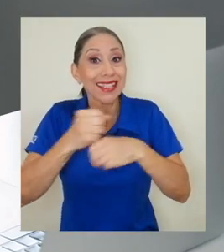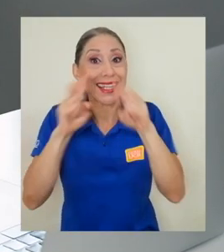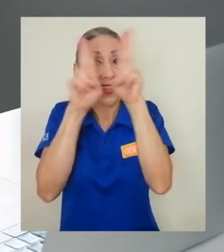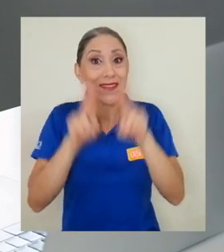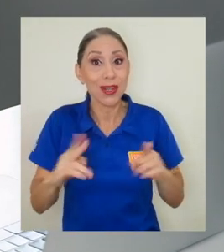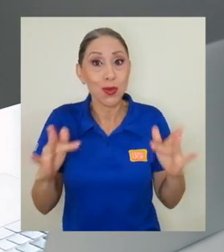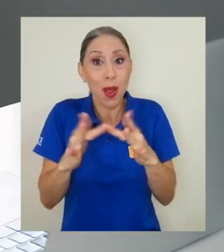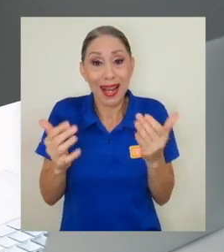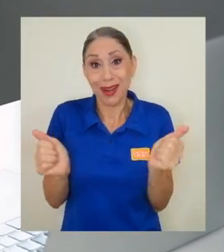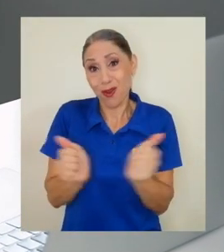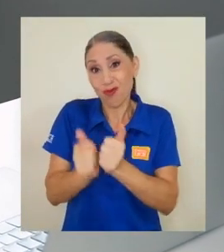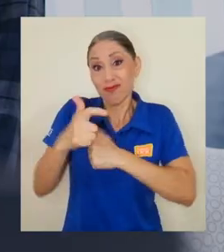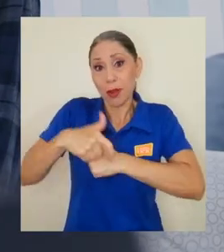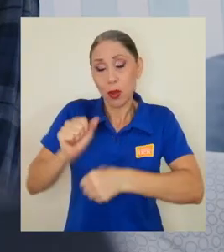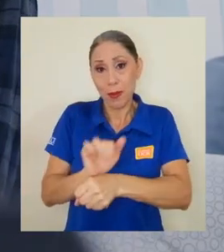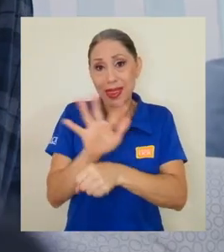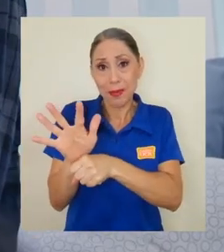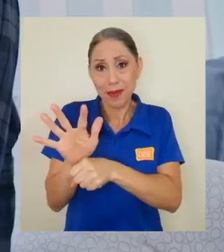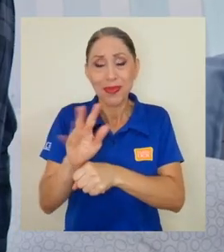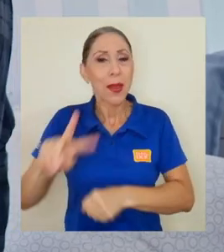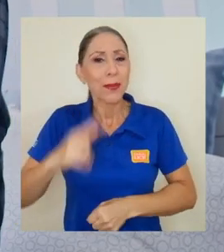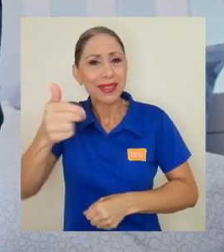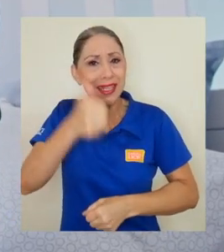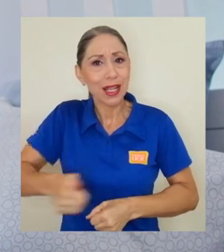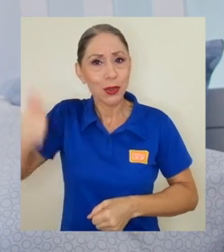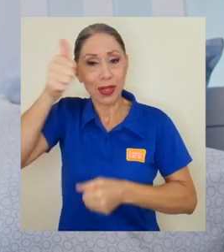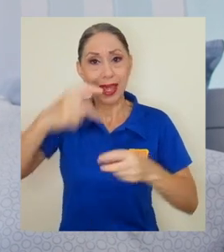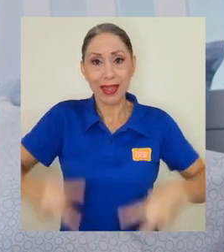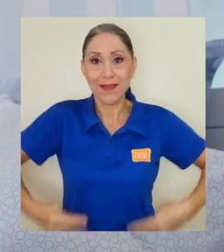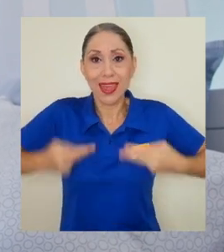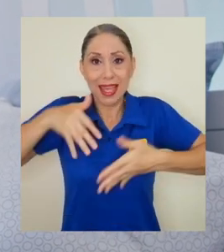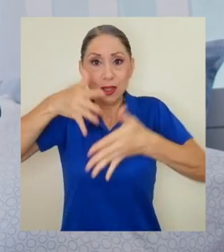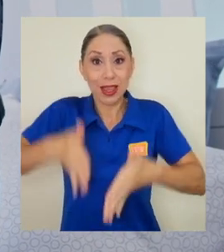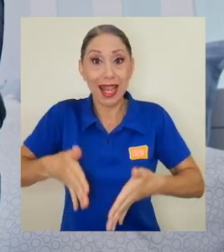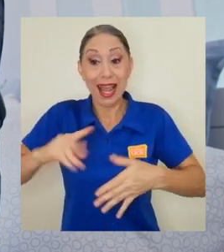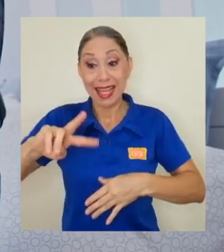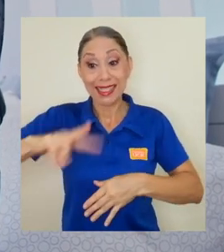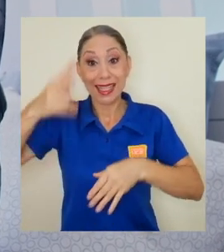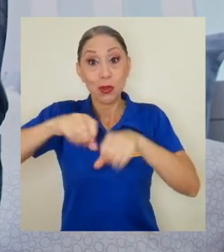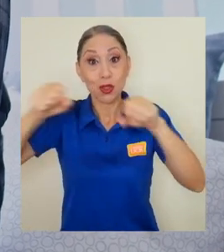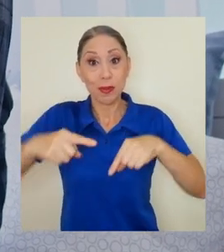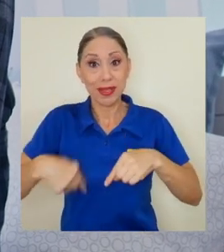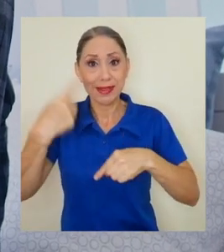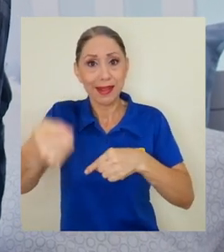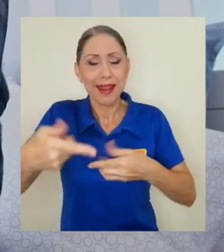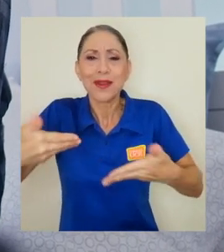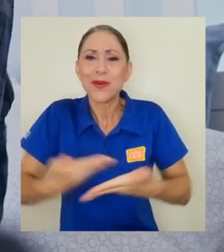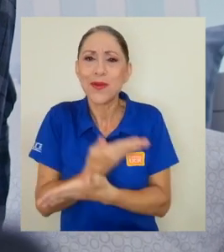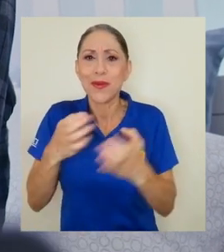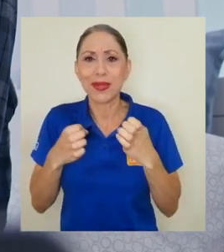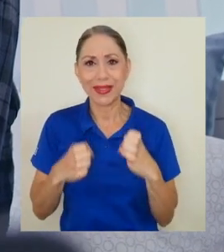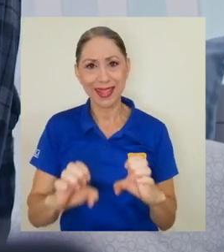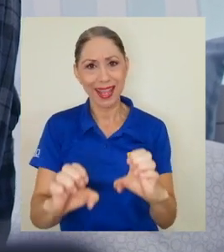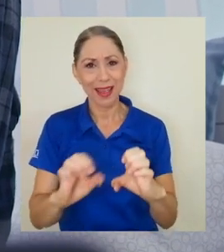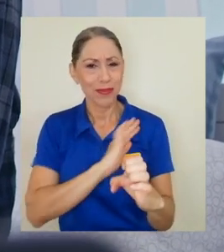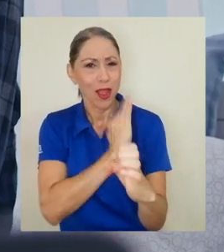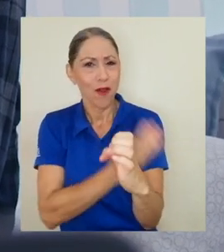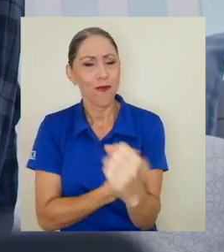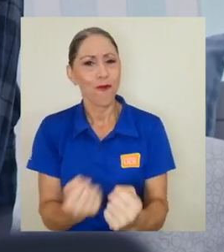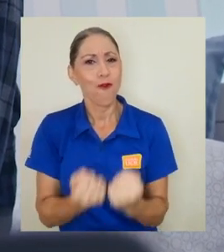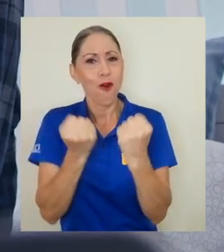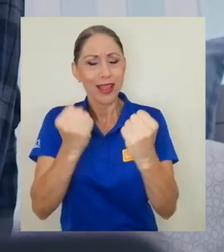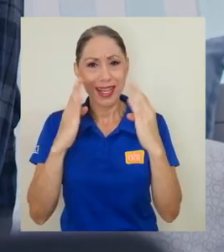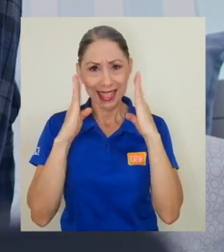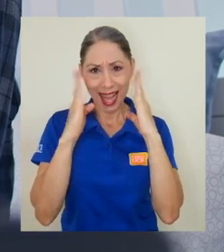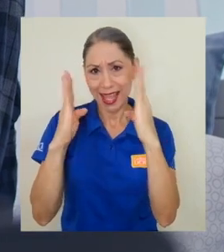Vicerrectoría de Vida Estudiantil pondrá en acción durante el segundo semestre una nueva estrategia para fortalecer la atención de la salud